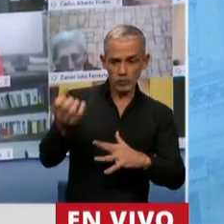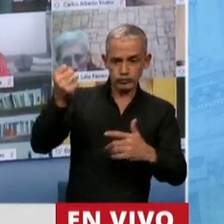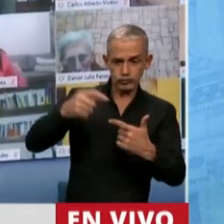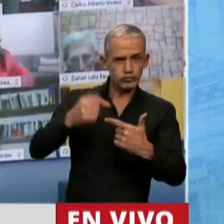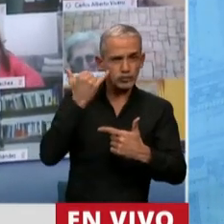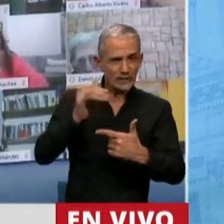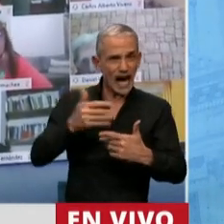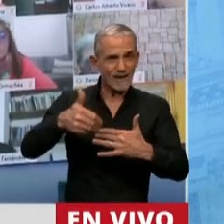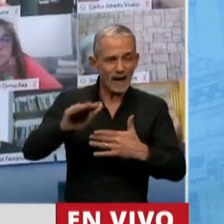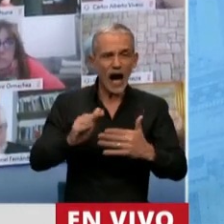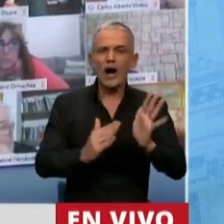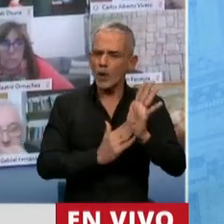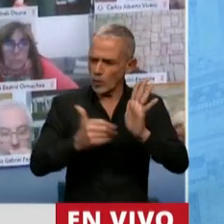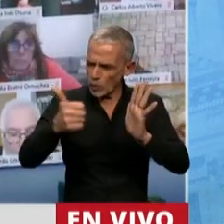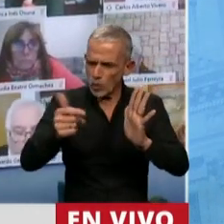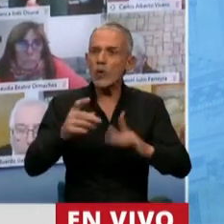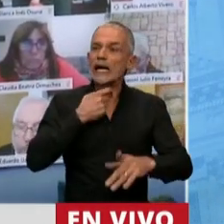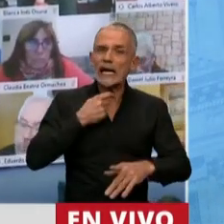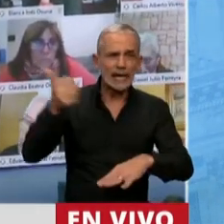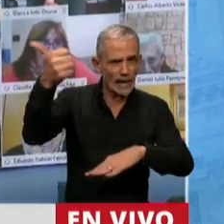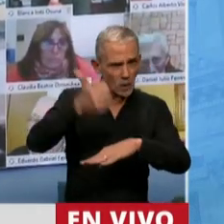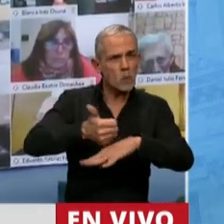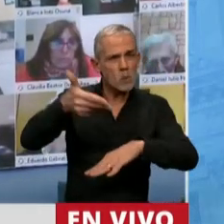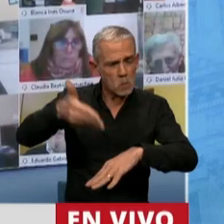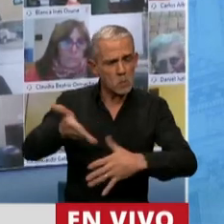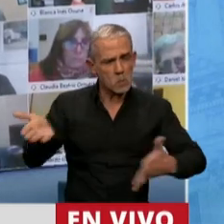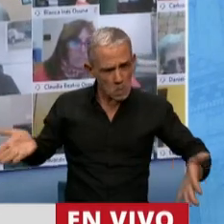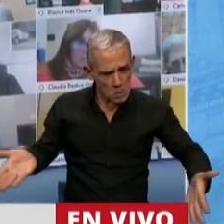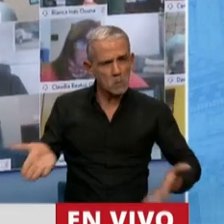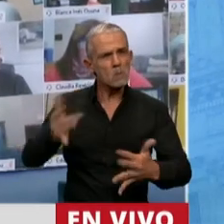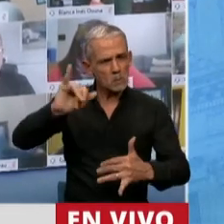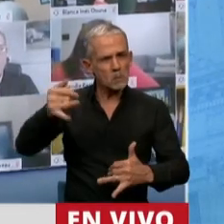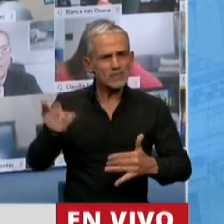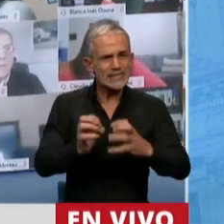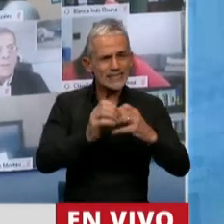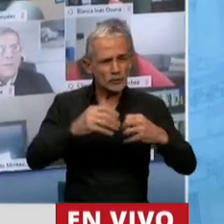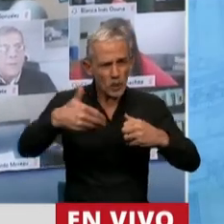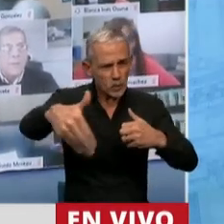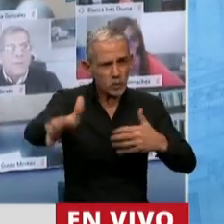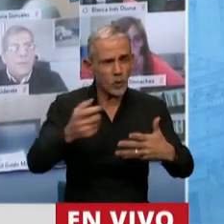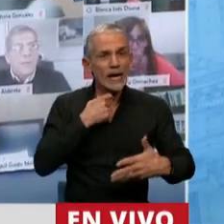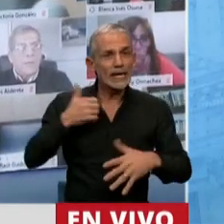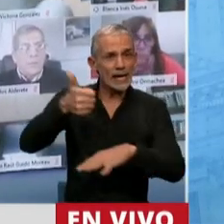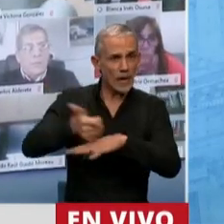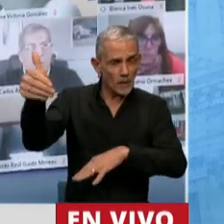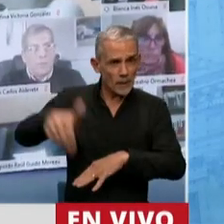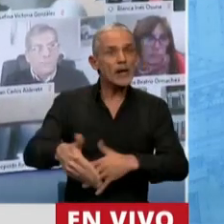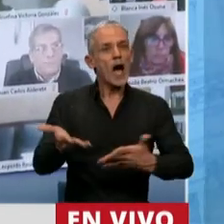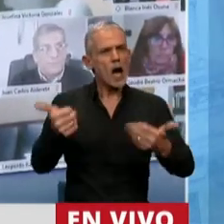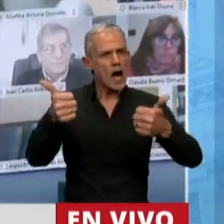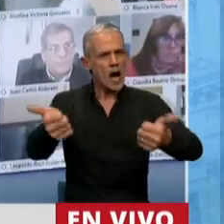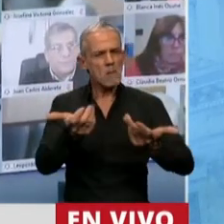garantizar la presencialidad de a todos aquellos diputados y diputadas en las próximas sesiones, vuelva a ser la